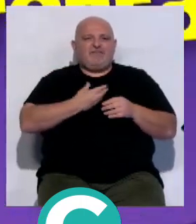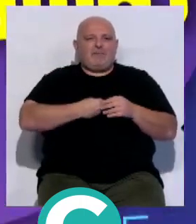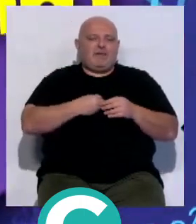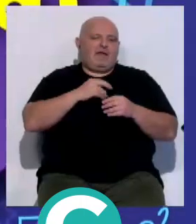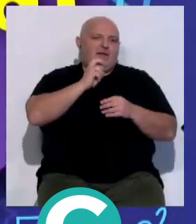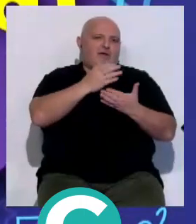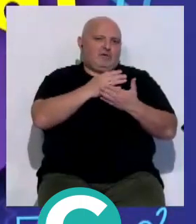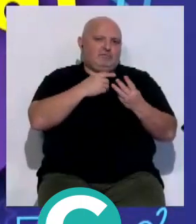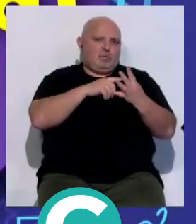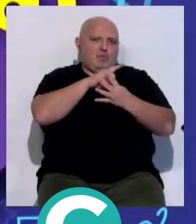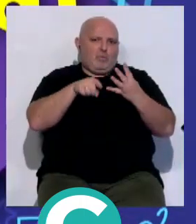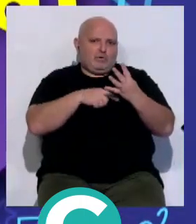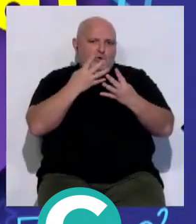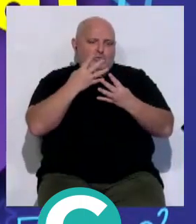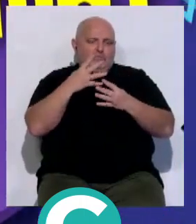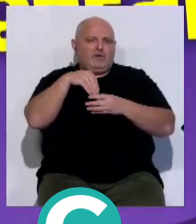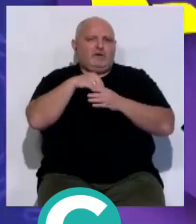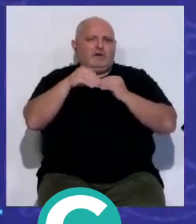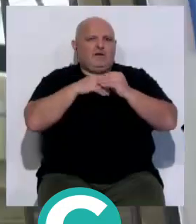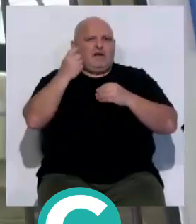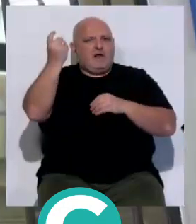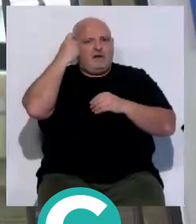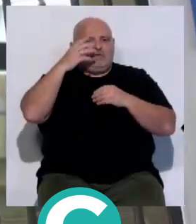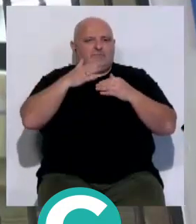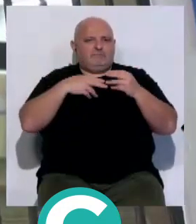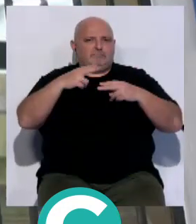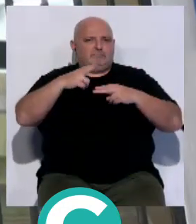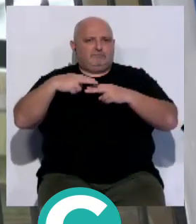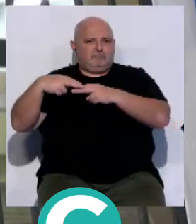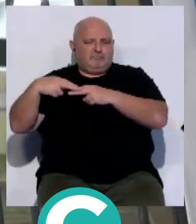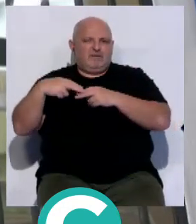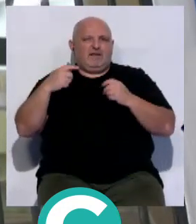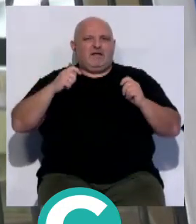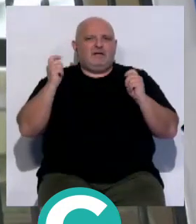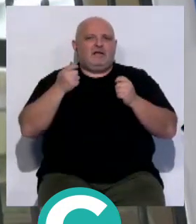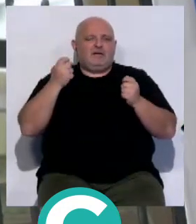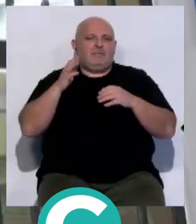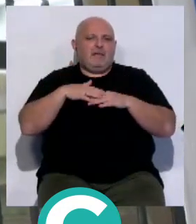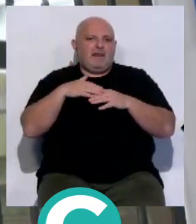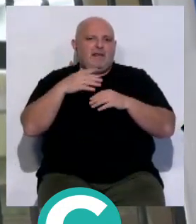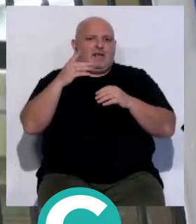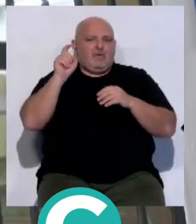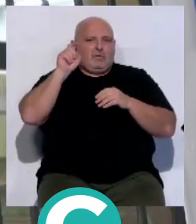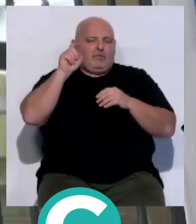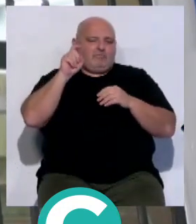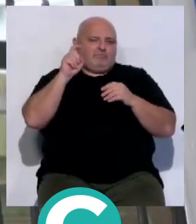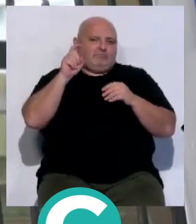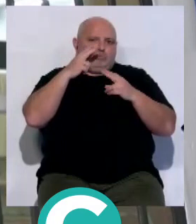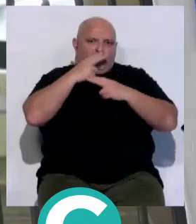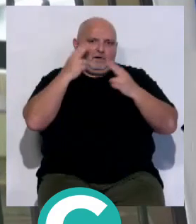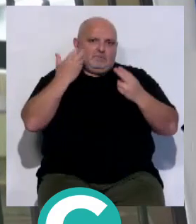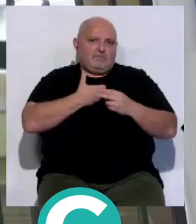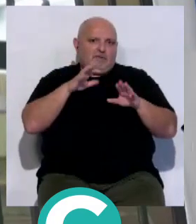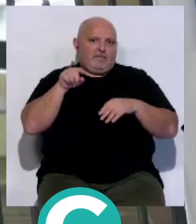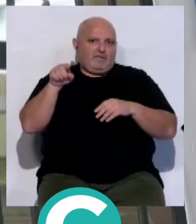Tierno Galván. El programa está realizado por el alumnado de los centros y forma parte de la campaña de promoción de la educación pública impulsada por el